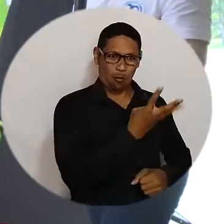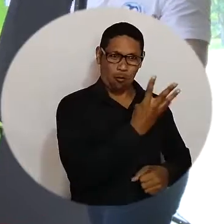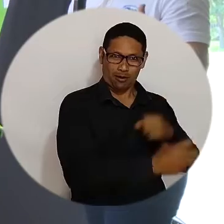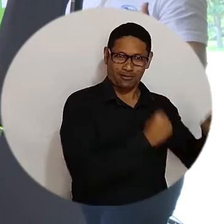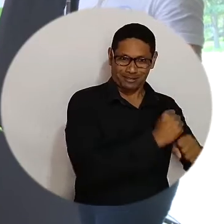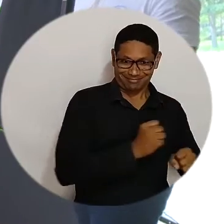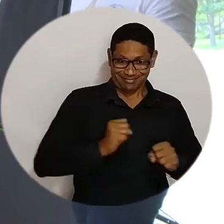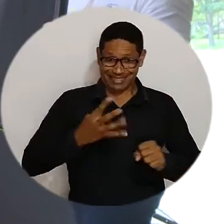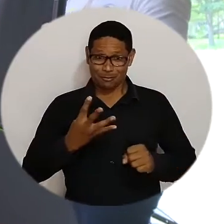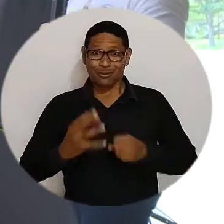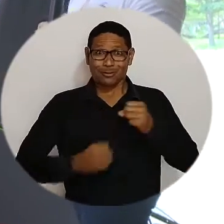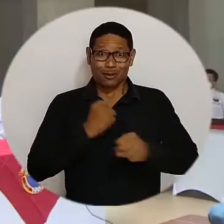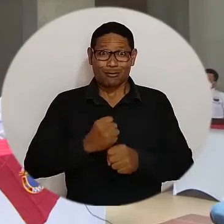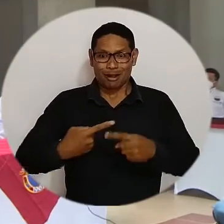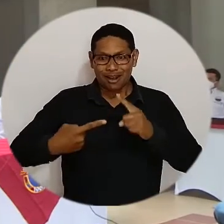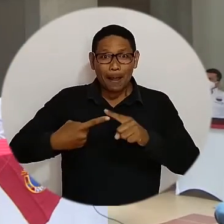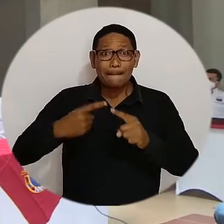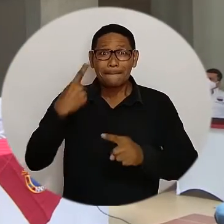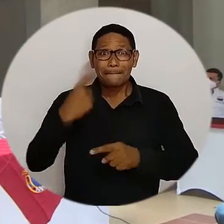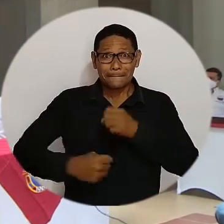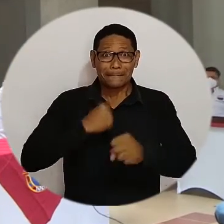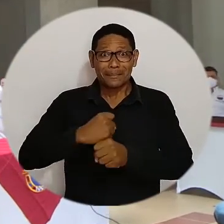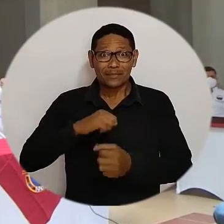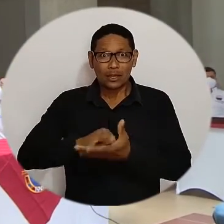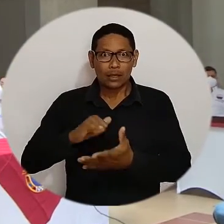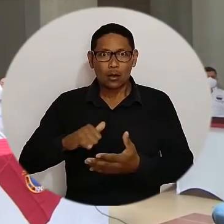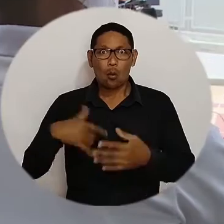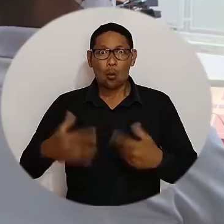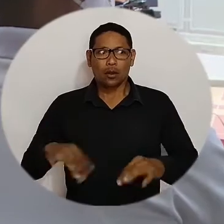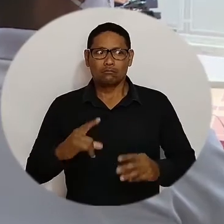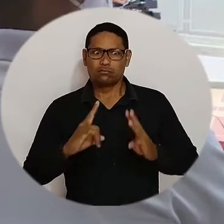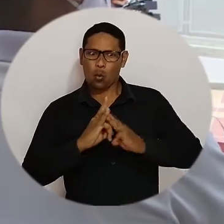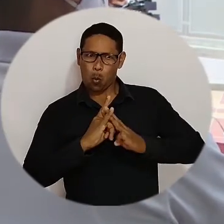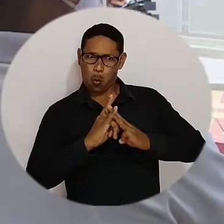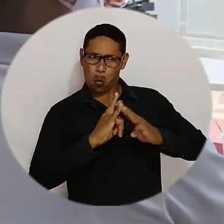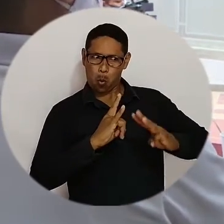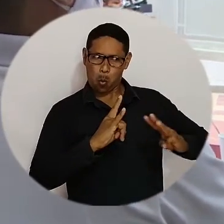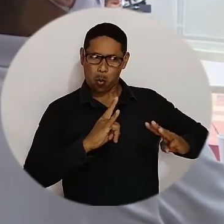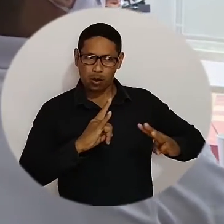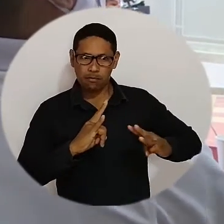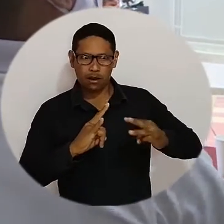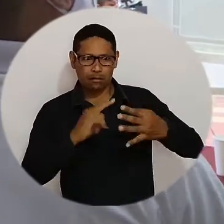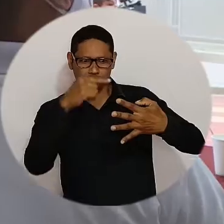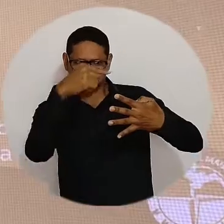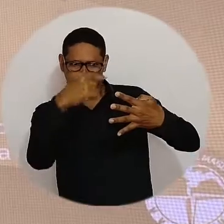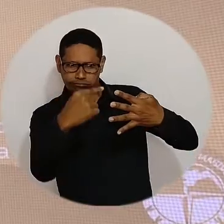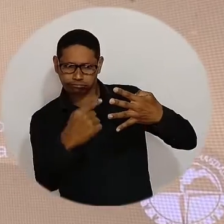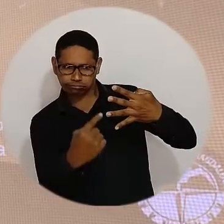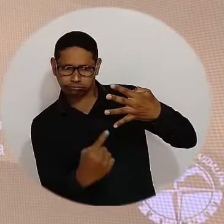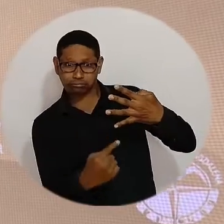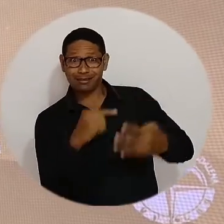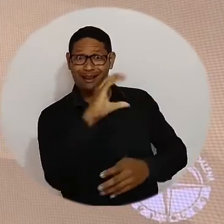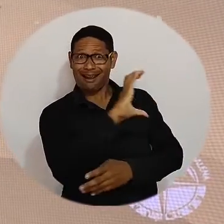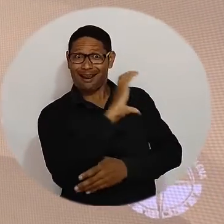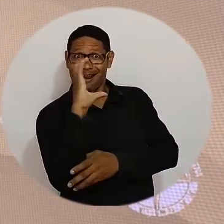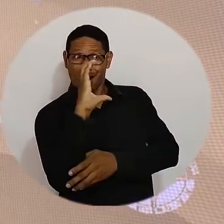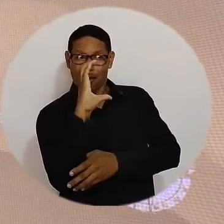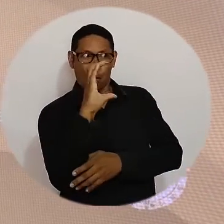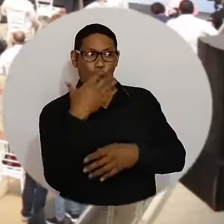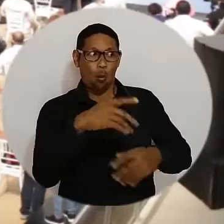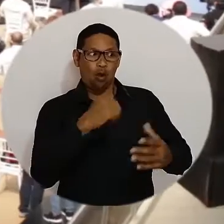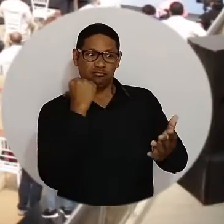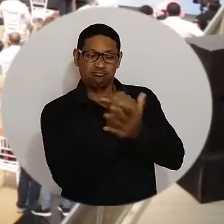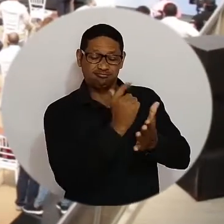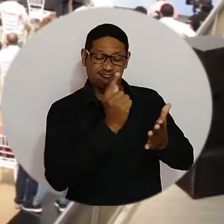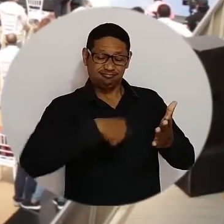temporada de gobierno del rector Pablo Vera Salazar, posiciona a Unimagdalena como la cuarta universidad en la región Caribe, entre públicas y